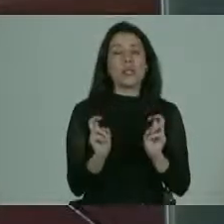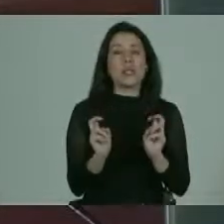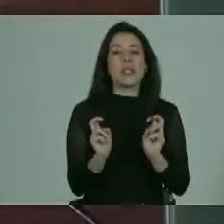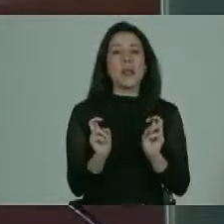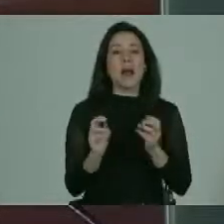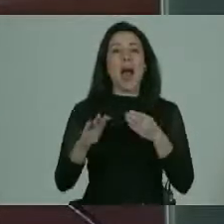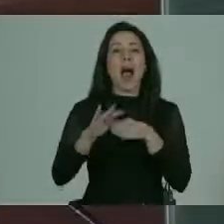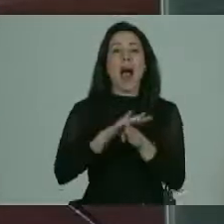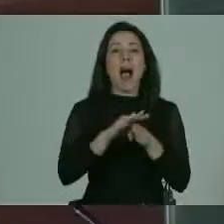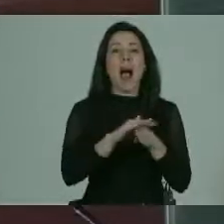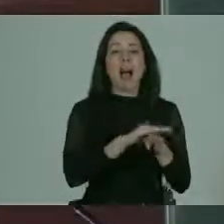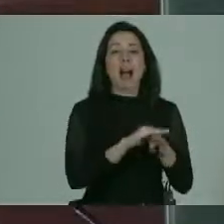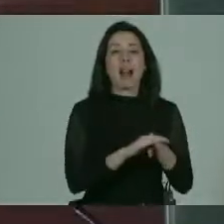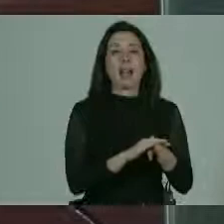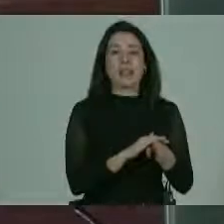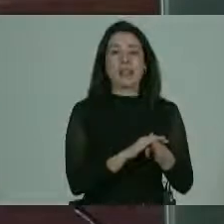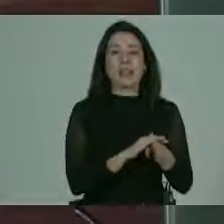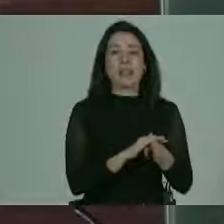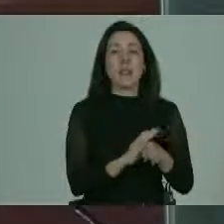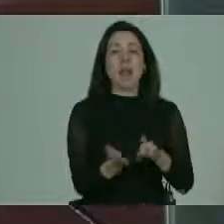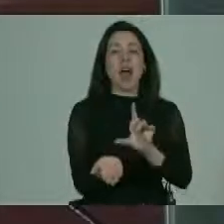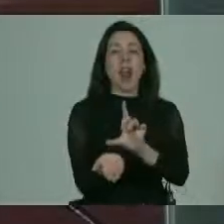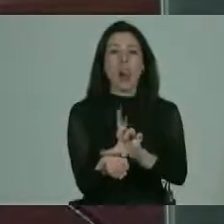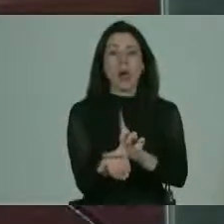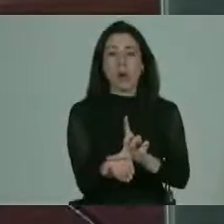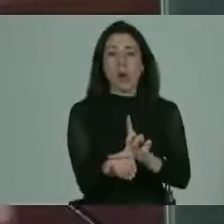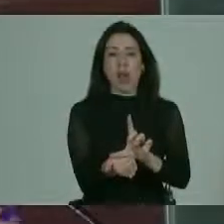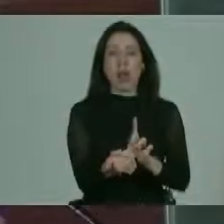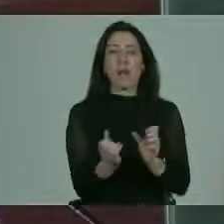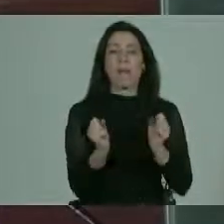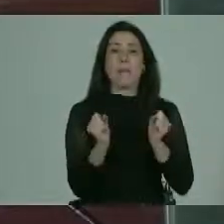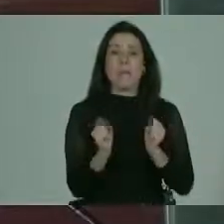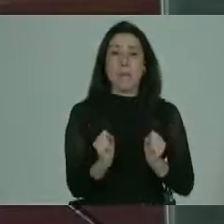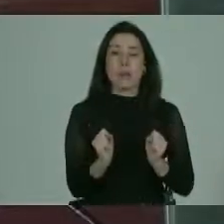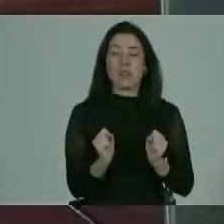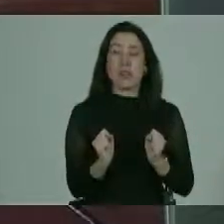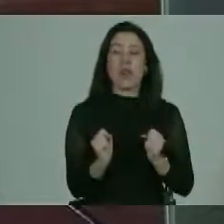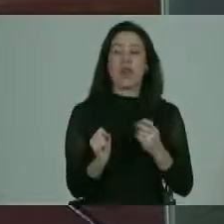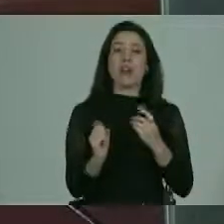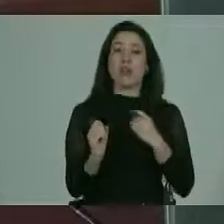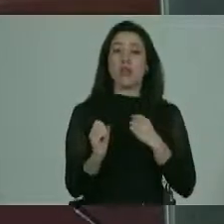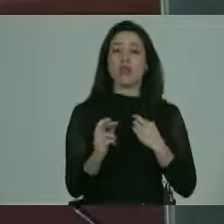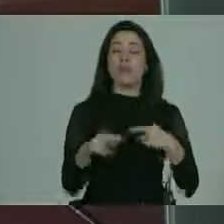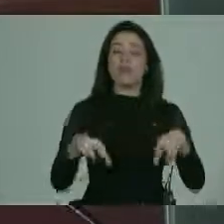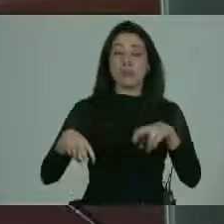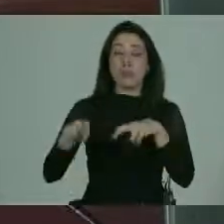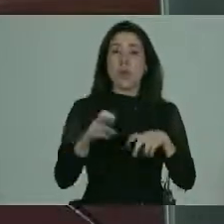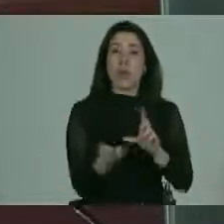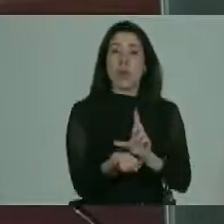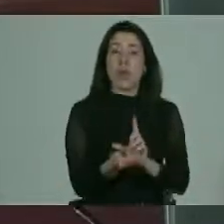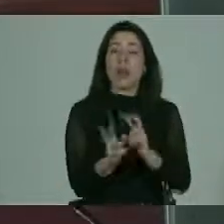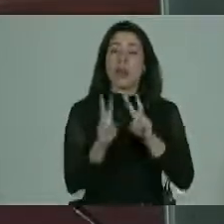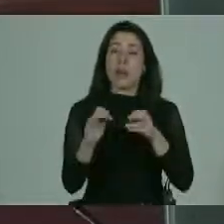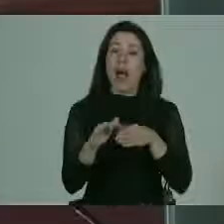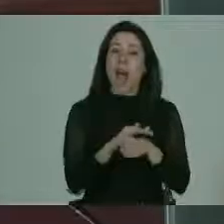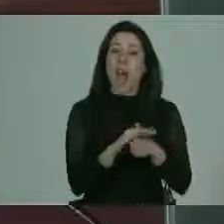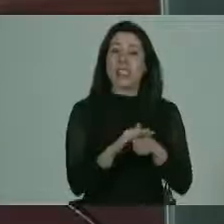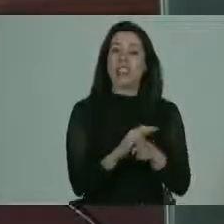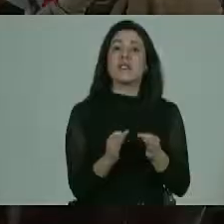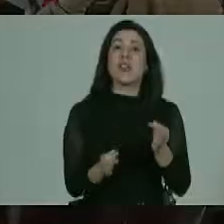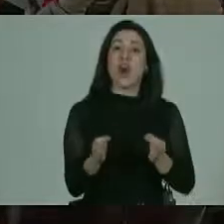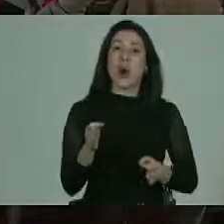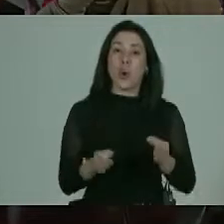de la accesibilidad a los lugares o la posibilidad de desenvolverse en los lugares hay un tema de la accesibilidad a la